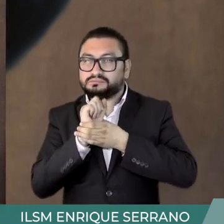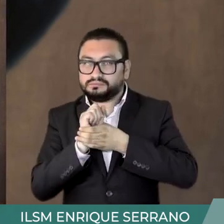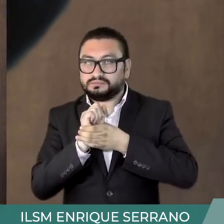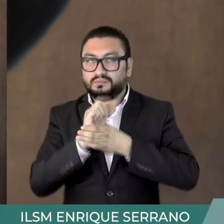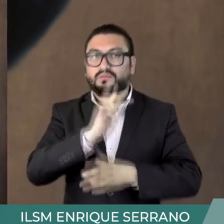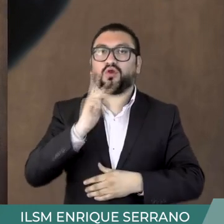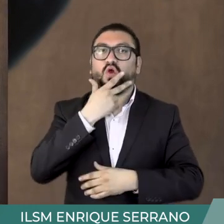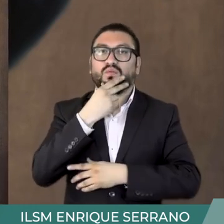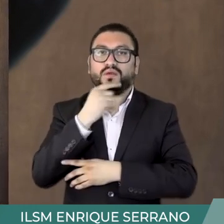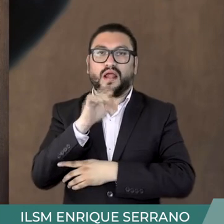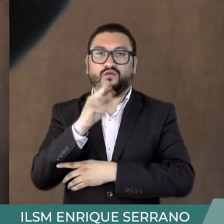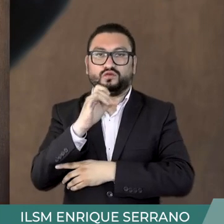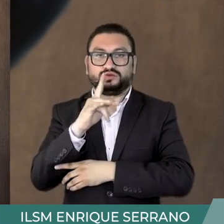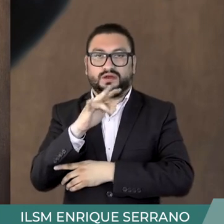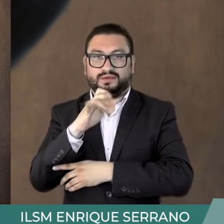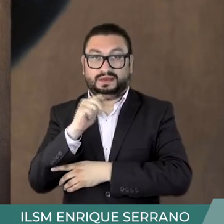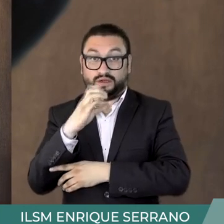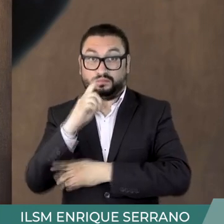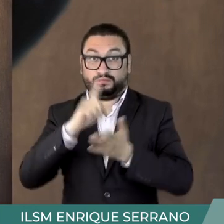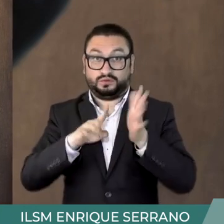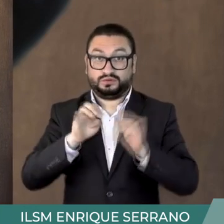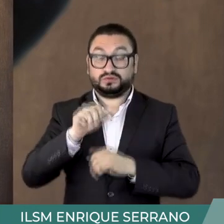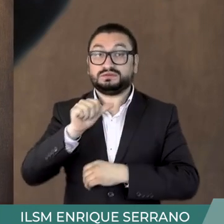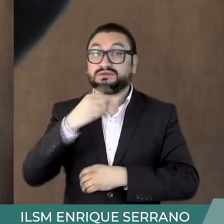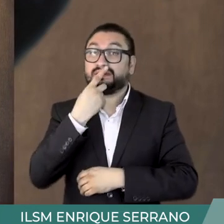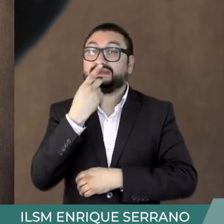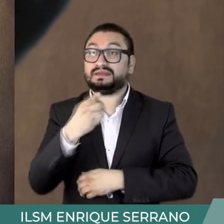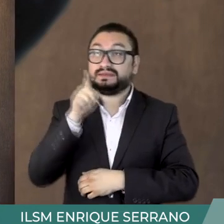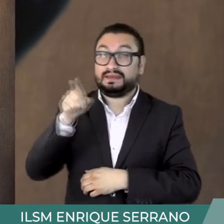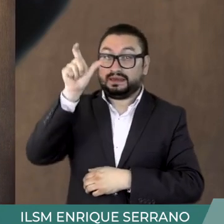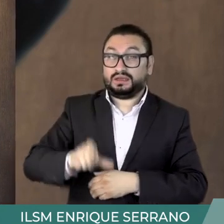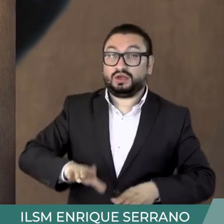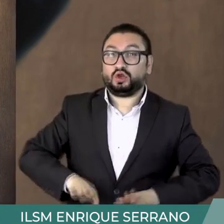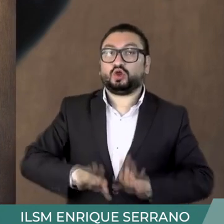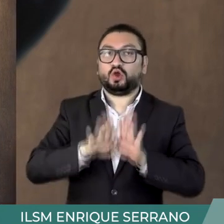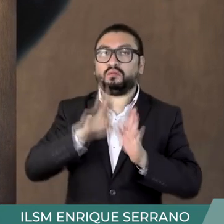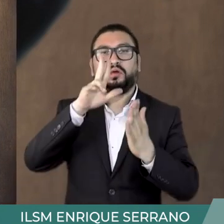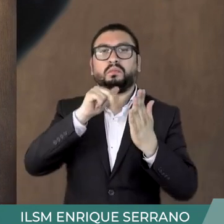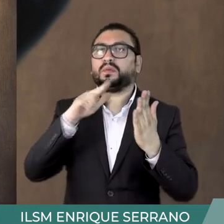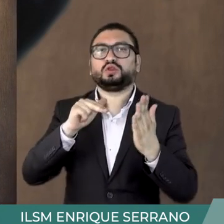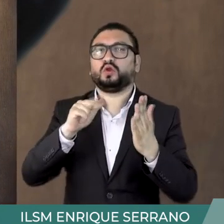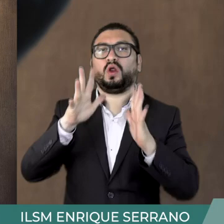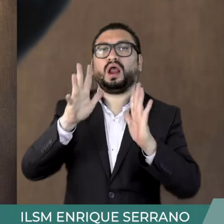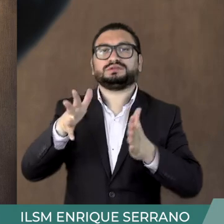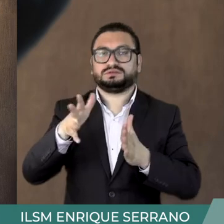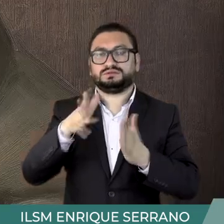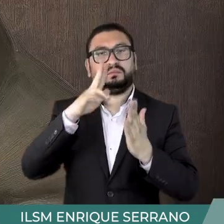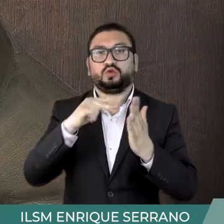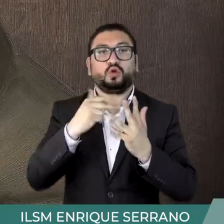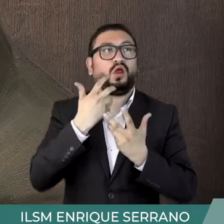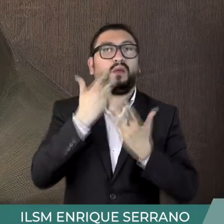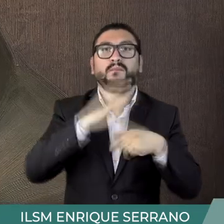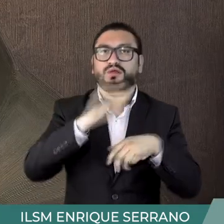O como lo describió Alfonso Craviato en 1916, Es un pintor, solo un pintor que no quiere